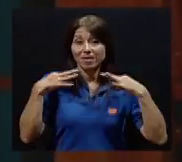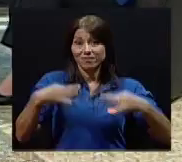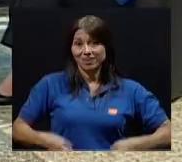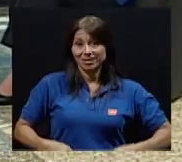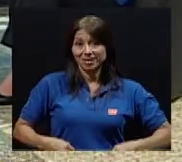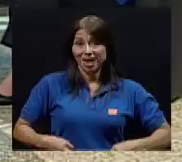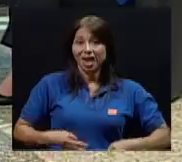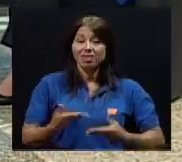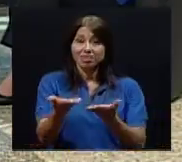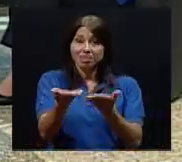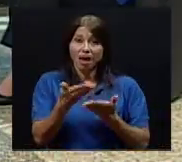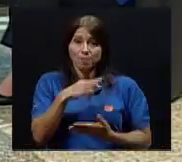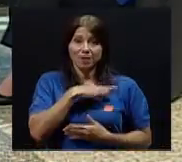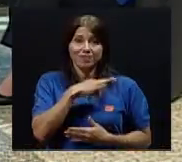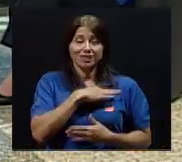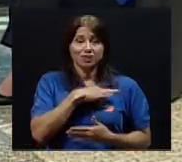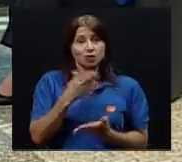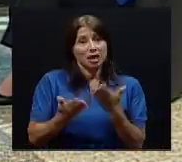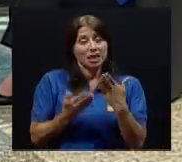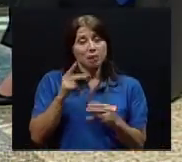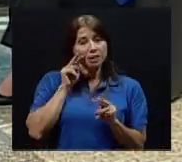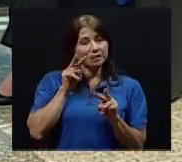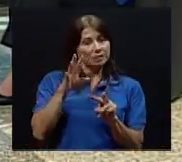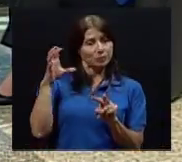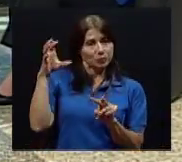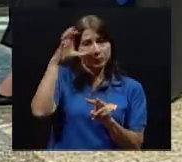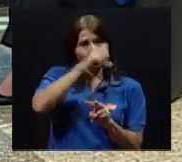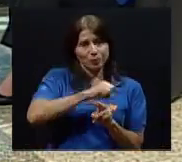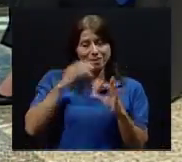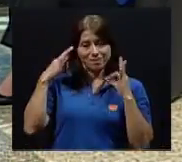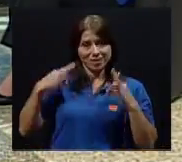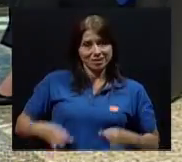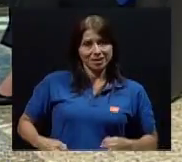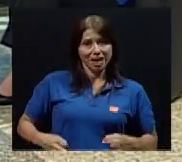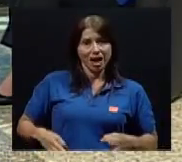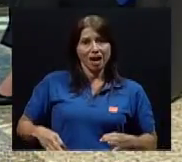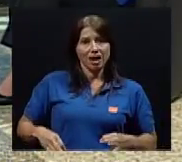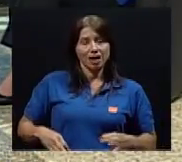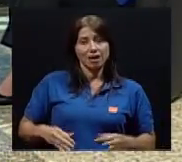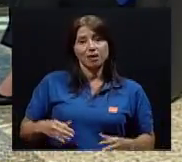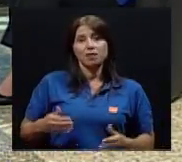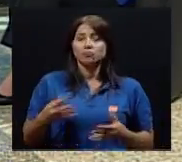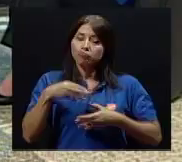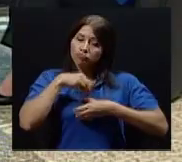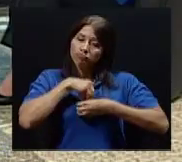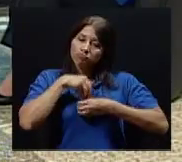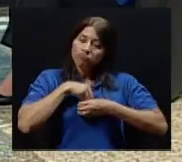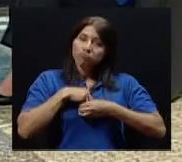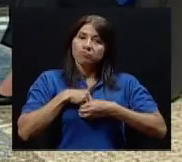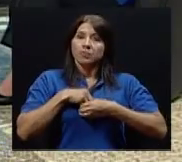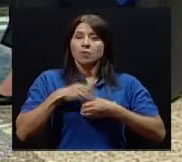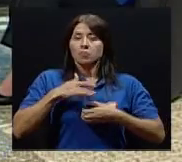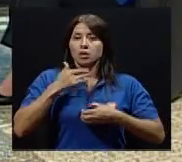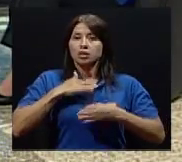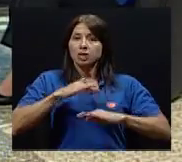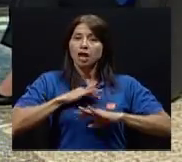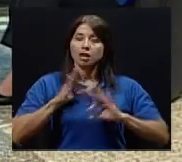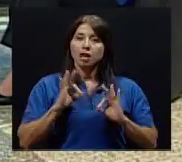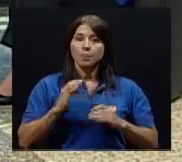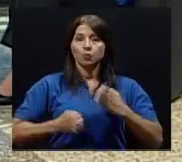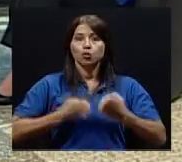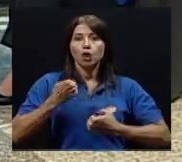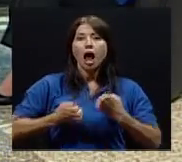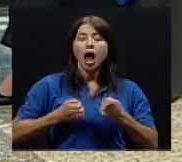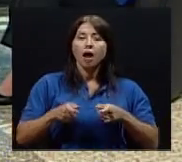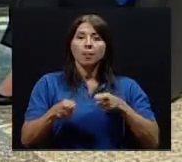a nivel de apariencia física, sino que me permite mejorar a nivel de mi bienestar emocional, manejar el estrés